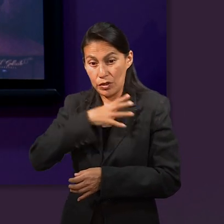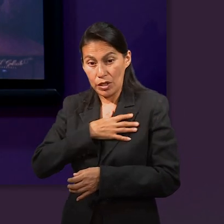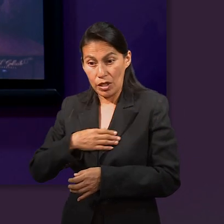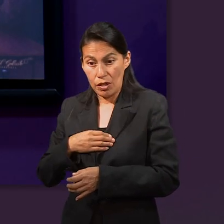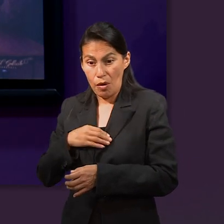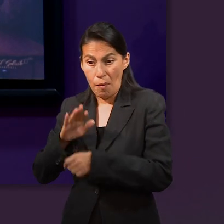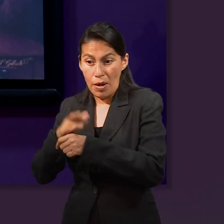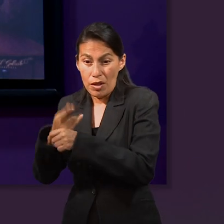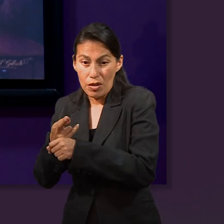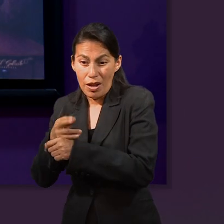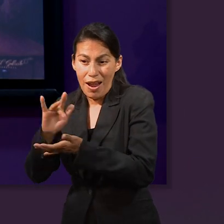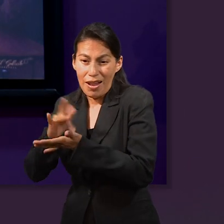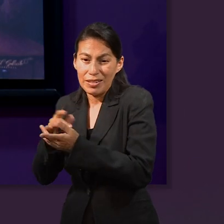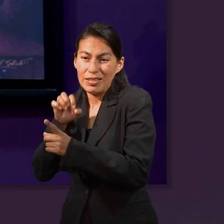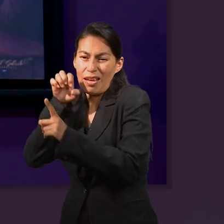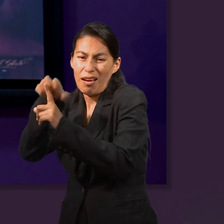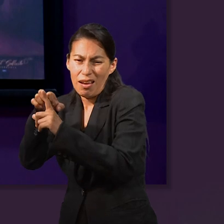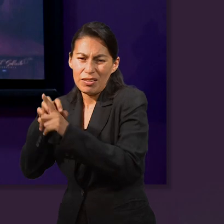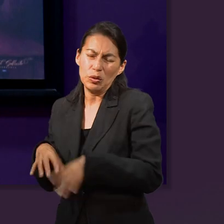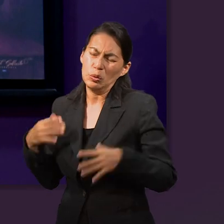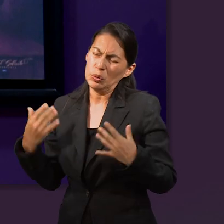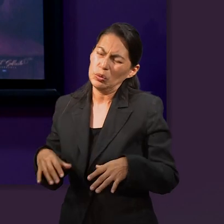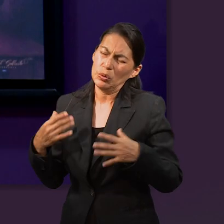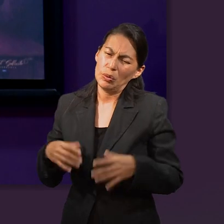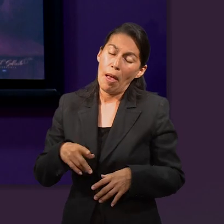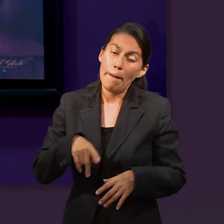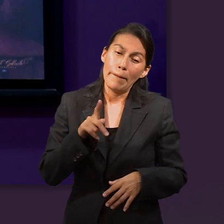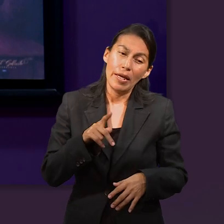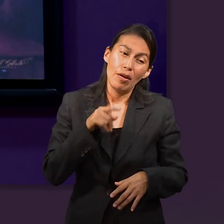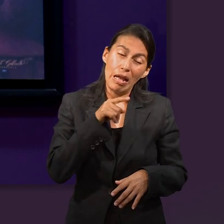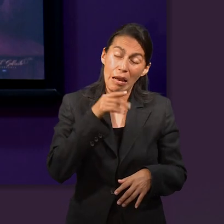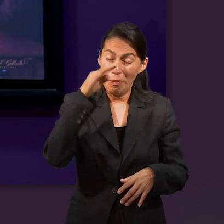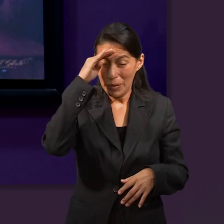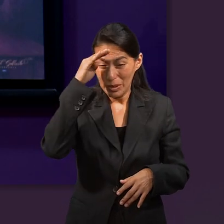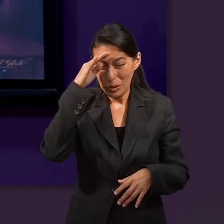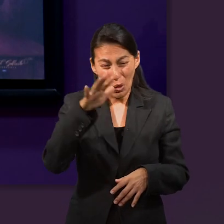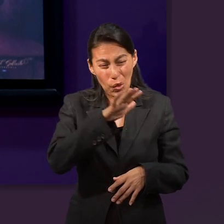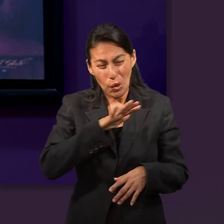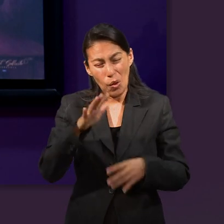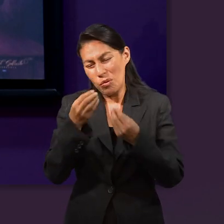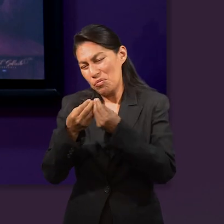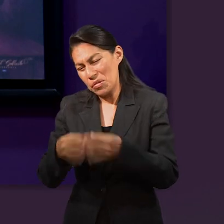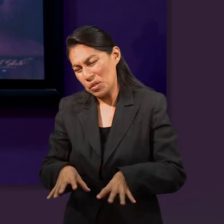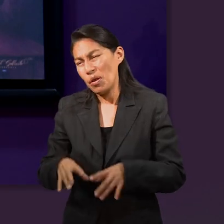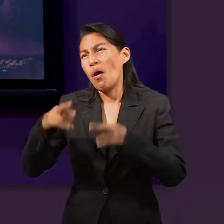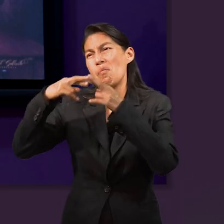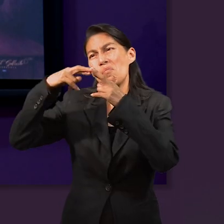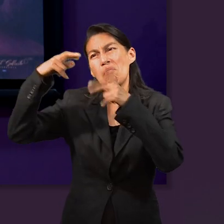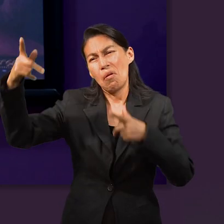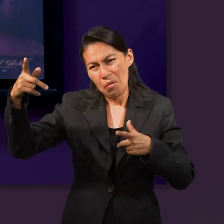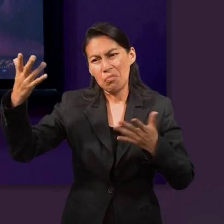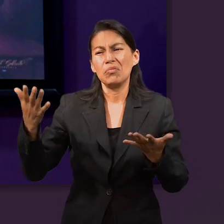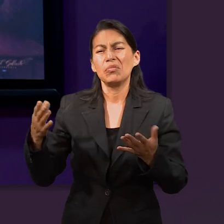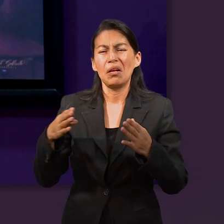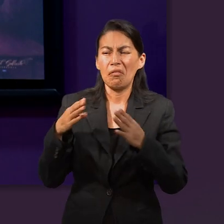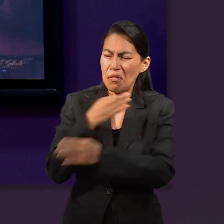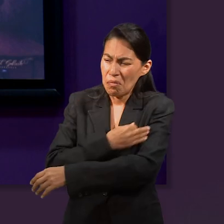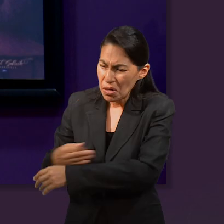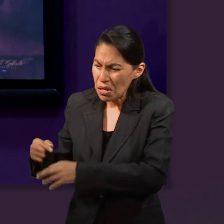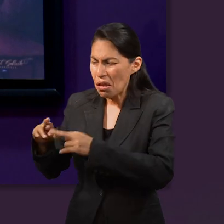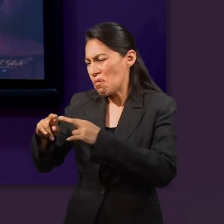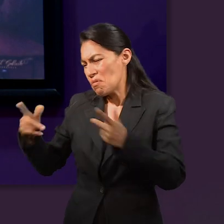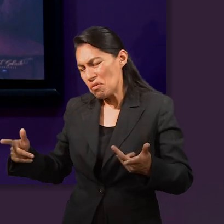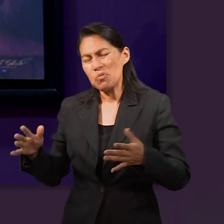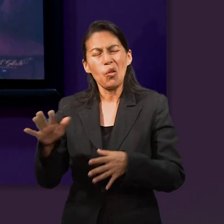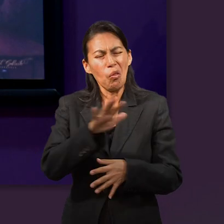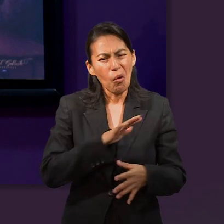primogenitura mediante el engaño, pero se chasqueó. Jacob pensó que había perdido todo, su relación con Dios, su